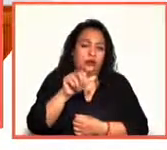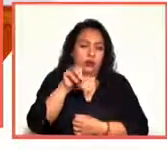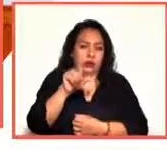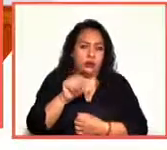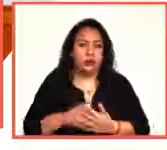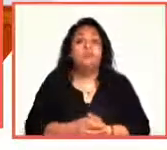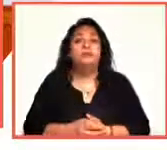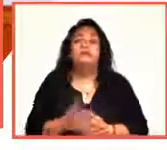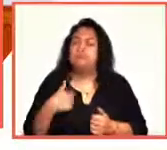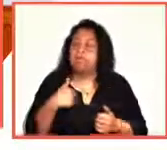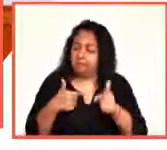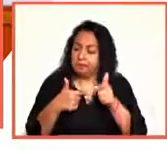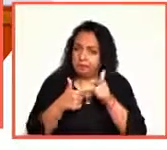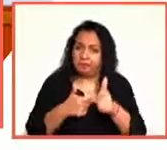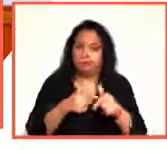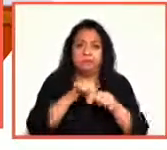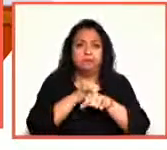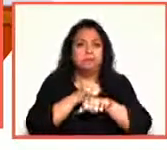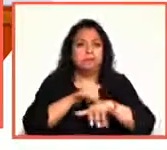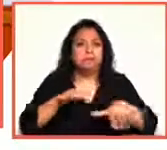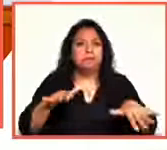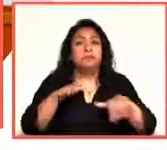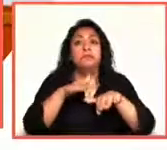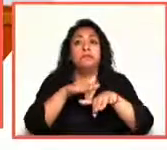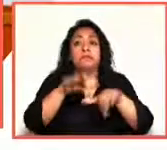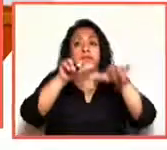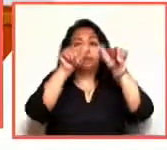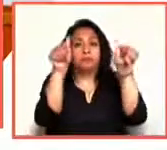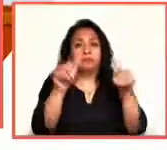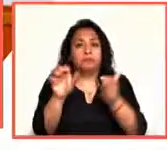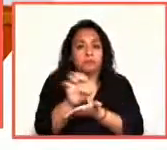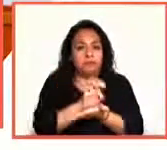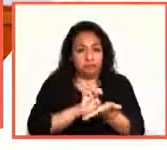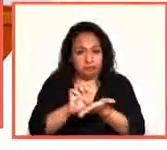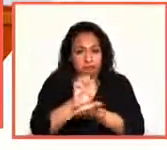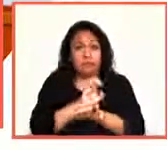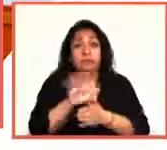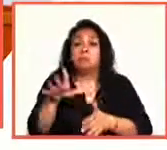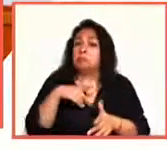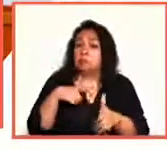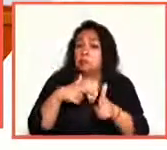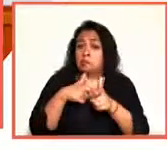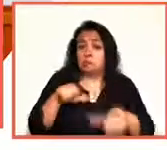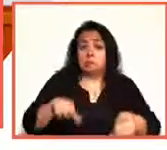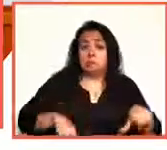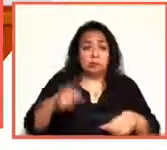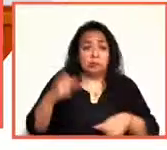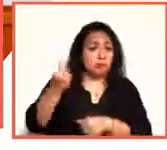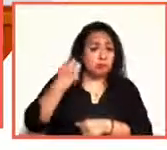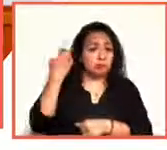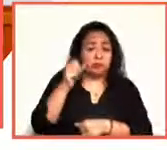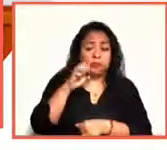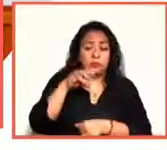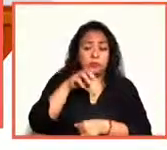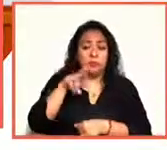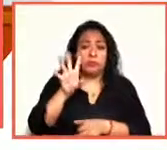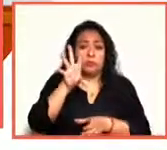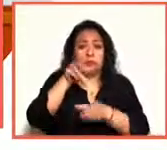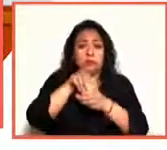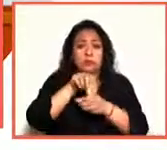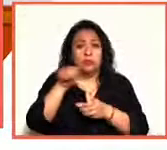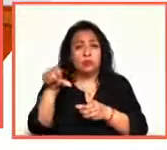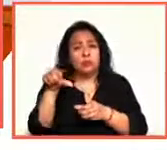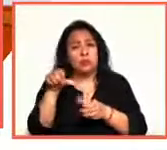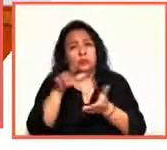Continuamos con información de las artes escénicas. Continúan las actividades del seminario de la inclusión a la interpelación,